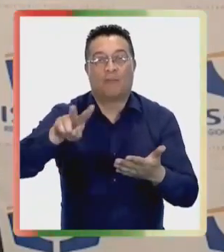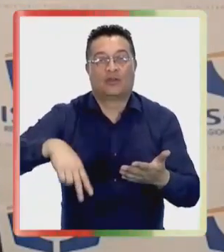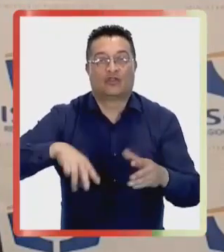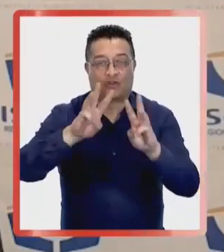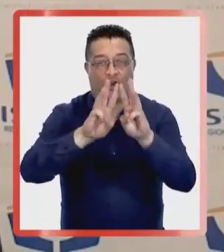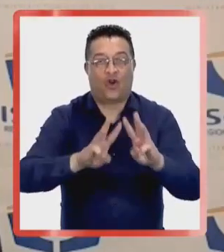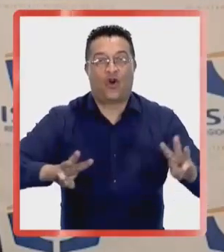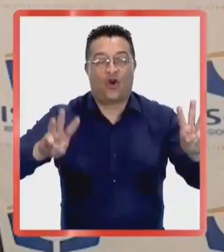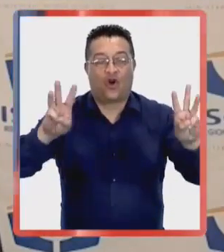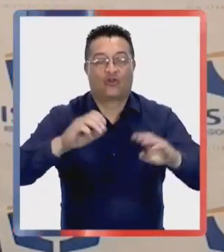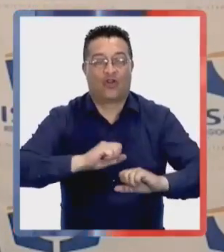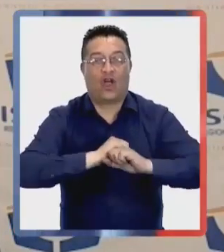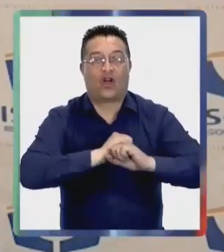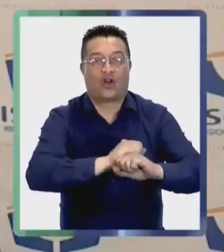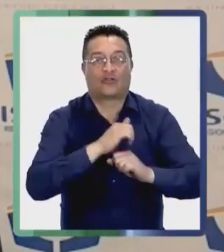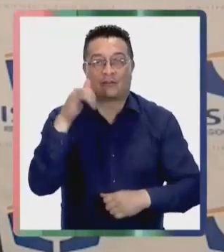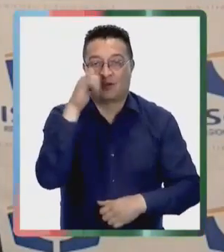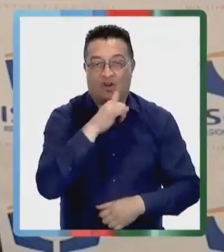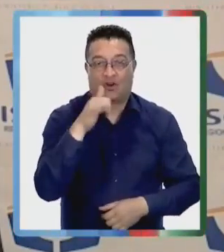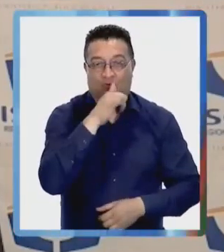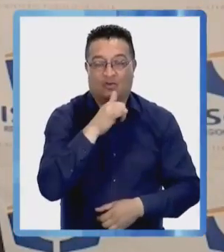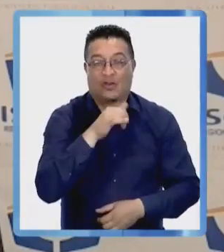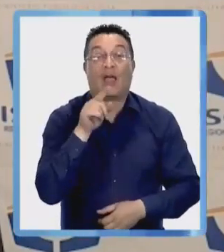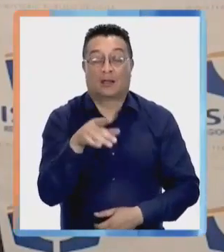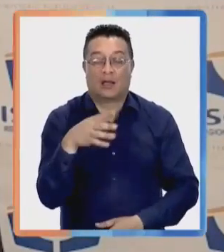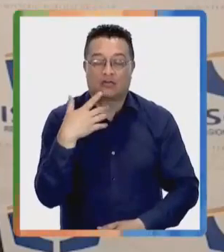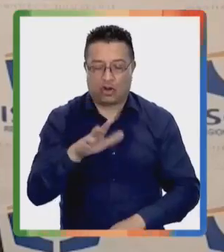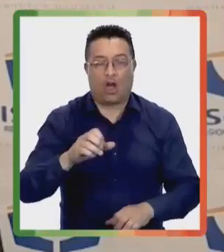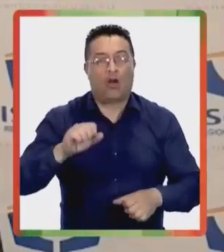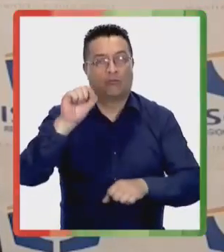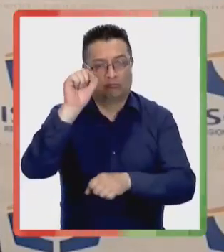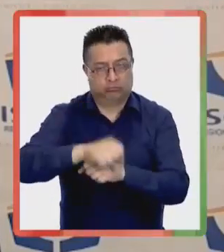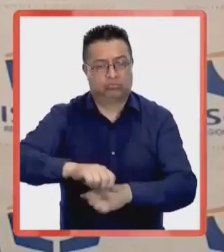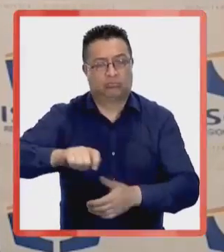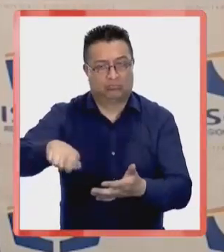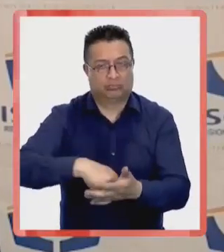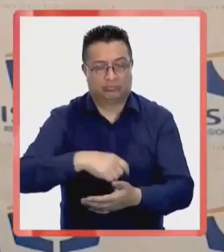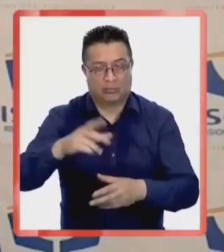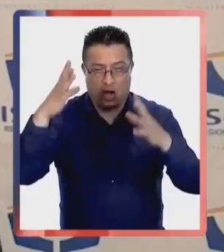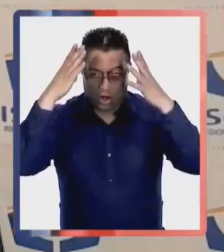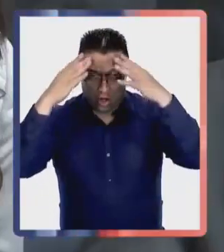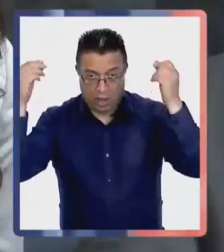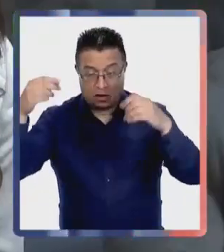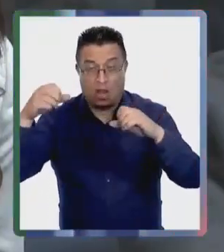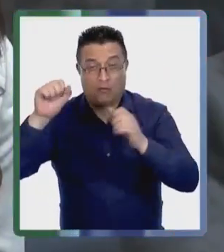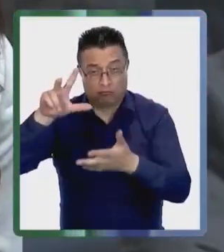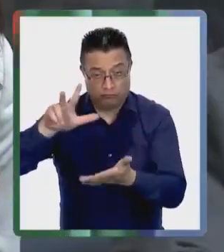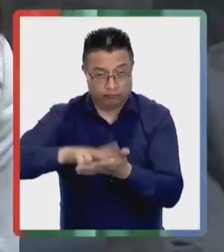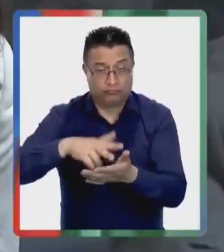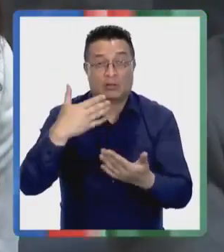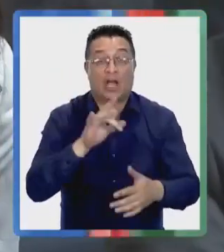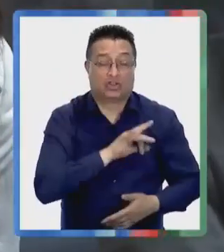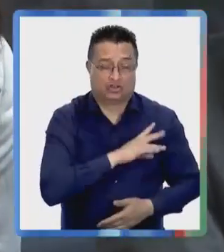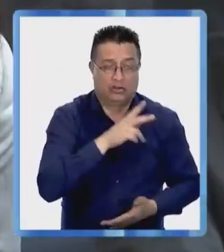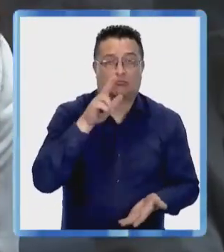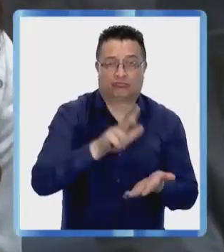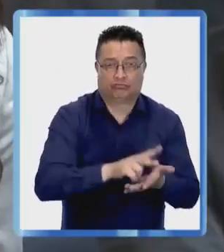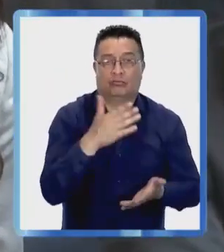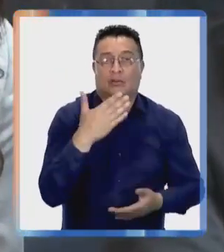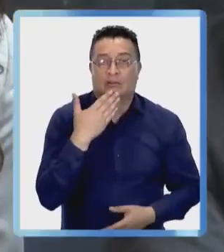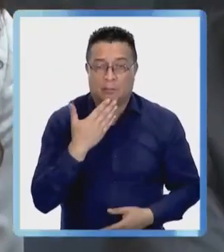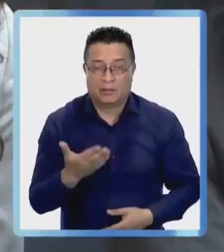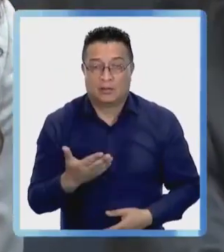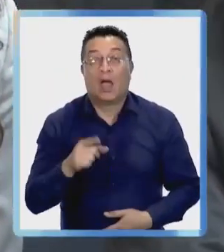de delitos previstos en artículo 17 de la Convención de Naciones Unidas para el Combate de la Corrupción, el cual ha sido